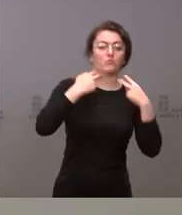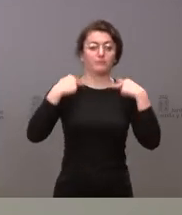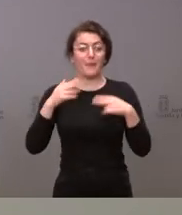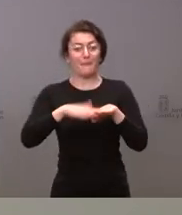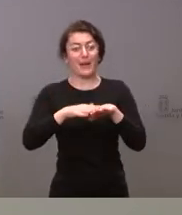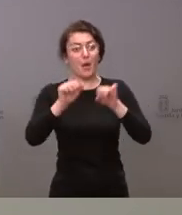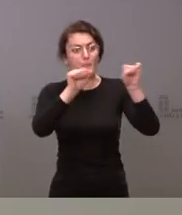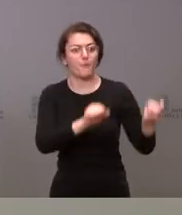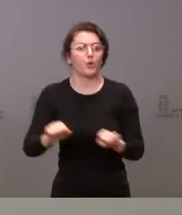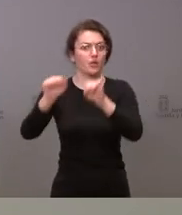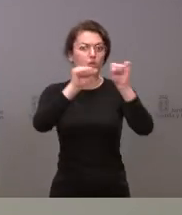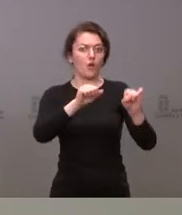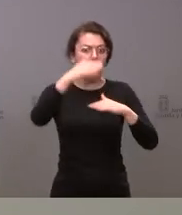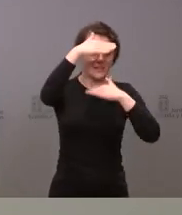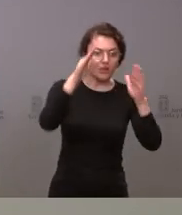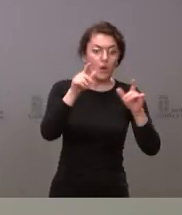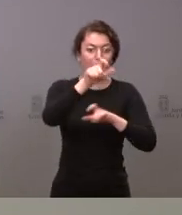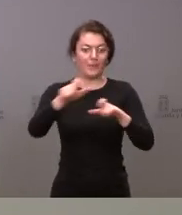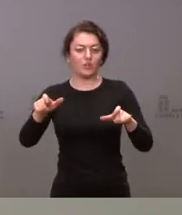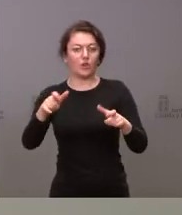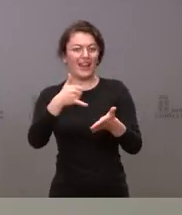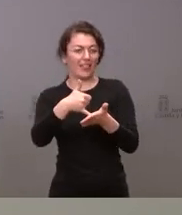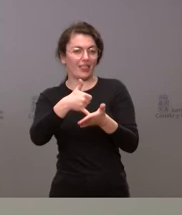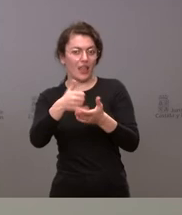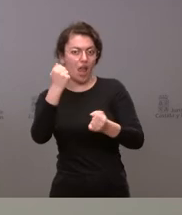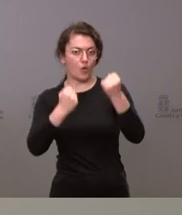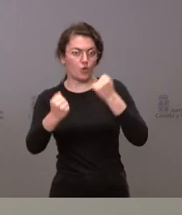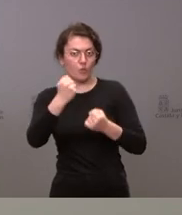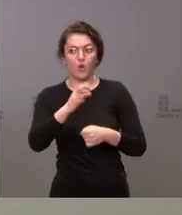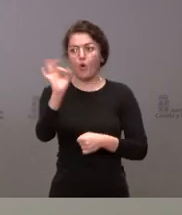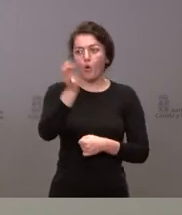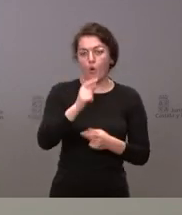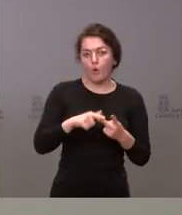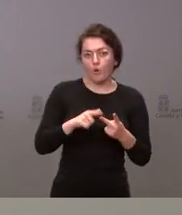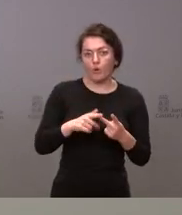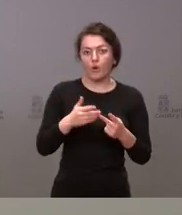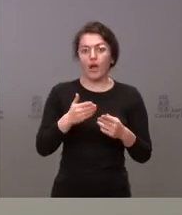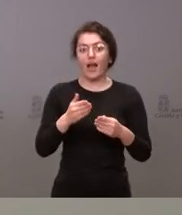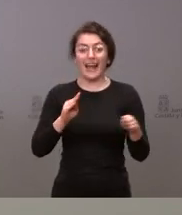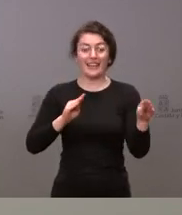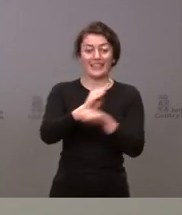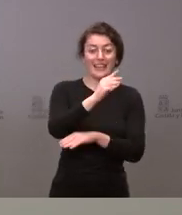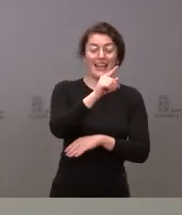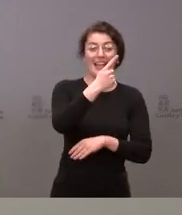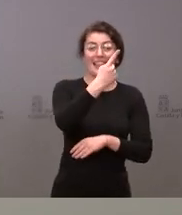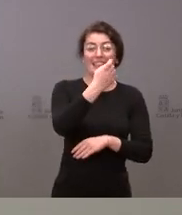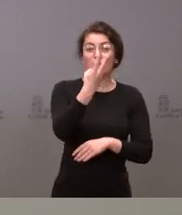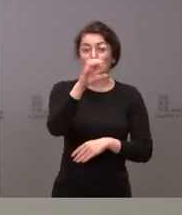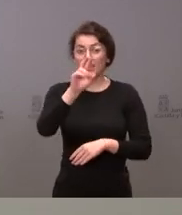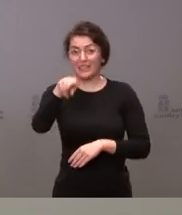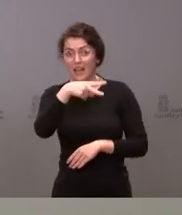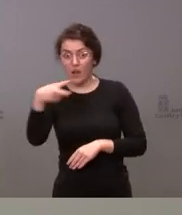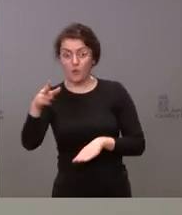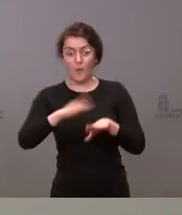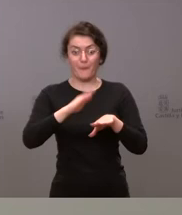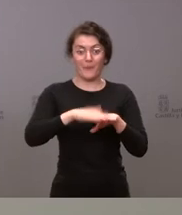con dificultades especiales desde el punto de vista económico cuando hemos acordado esta ayuda de 130 euros a 45